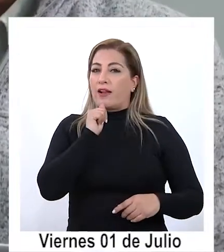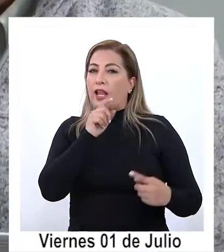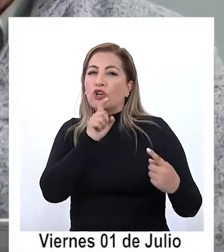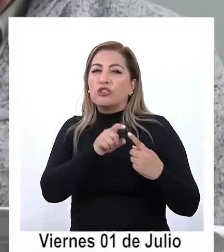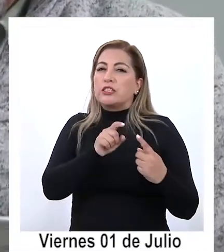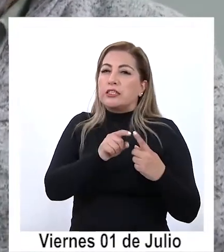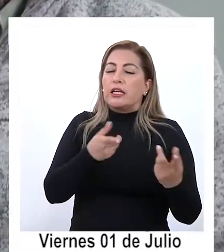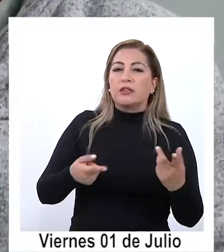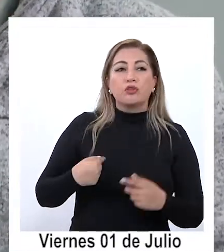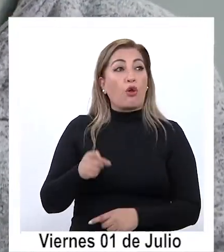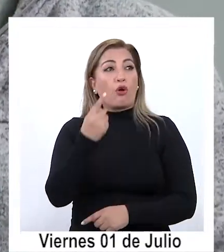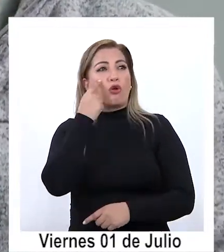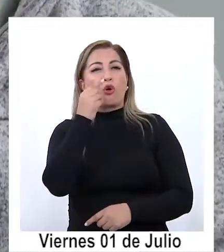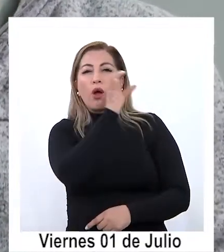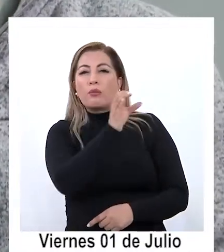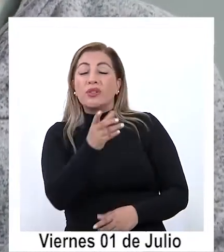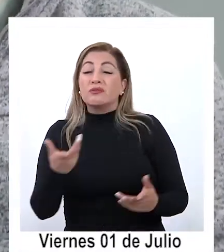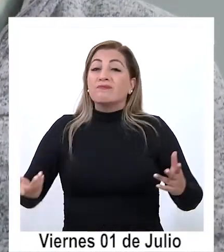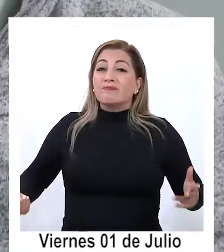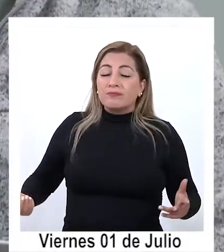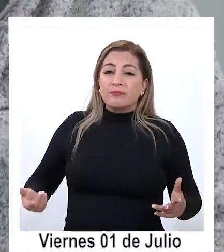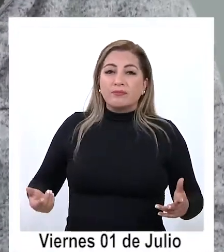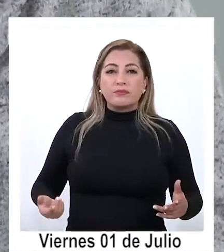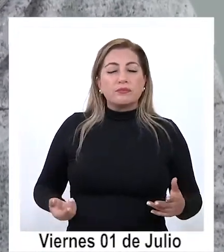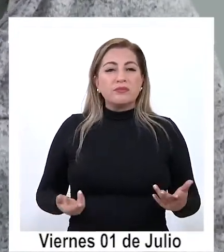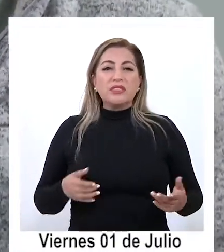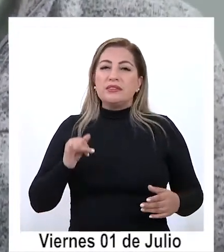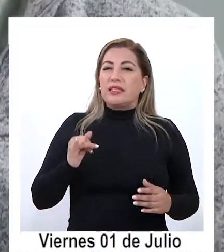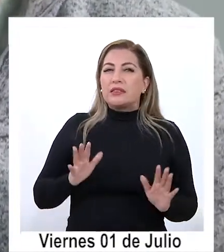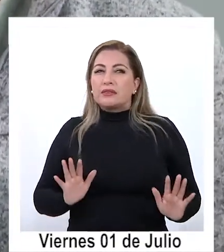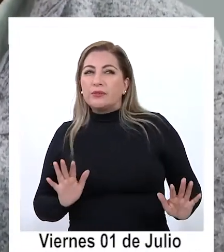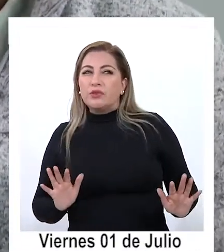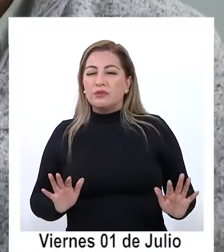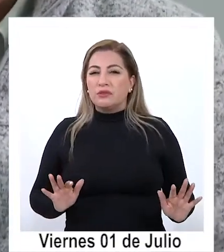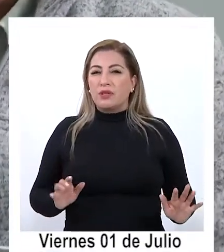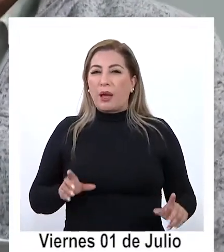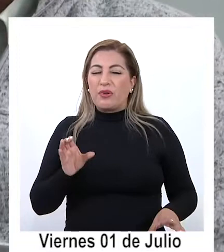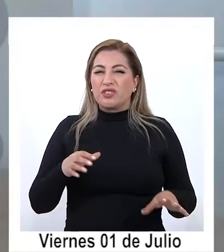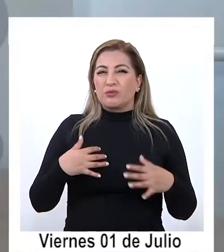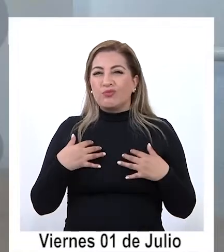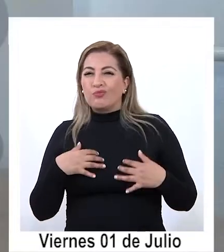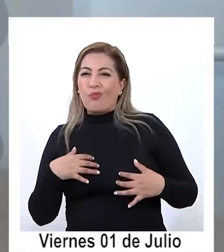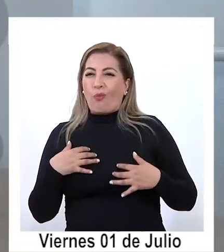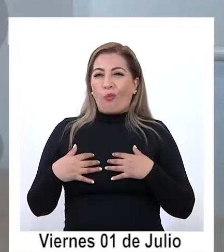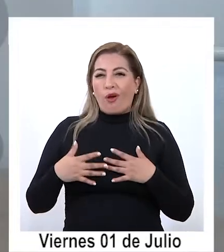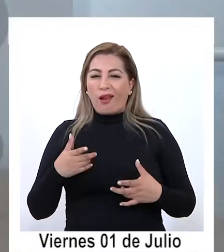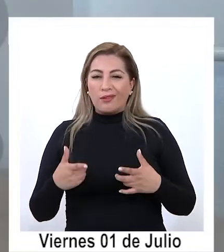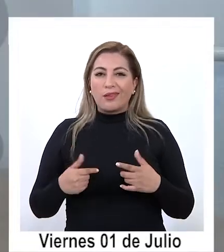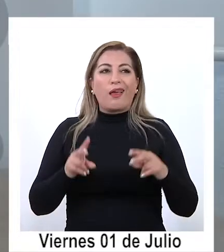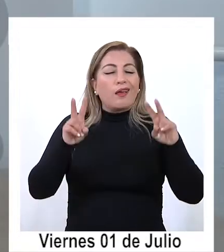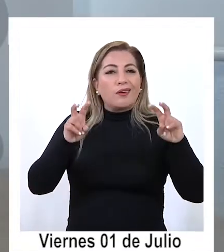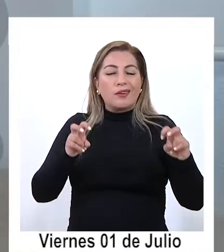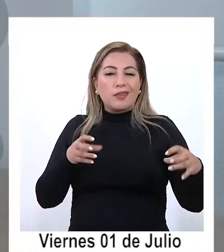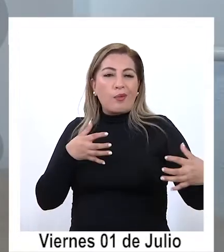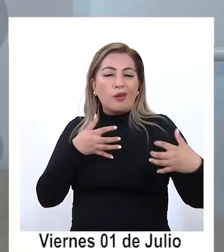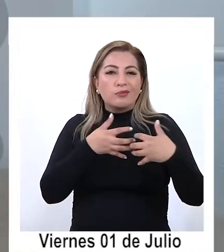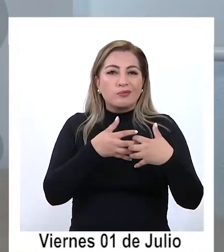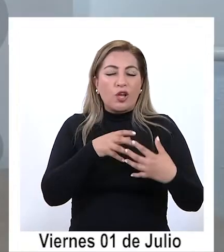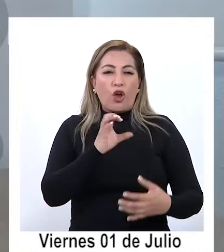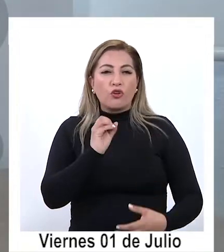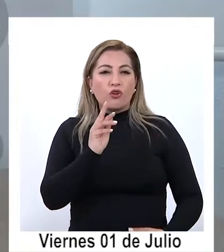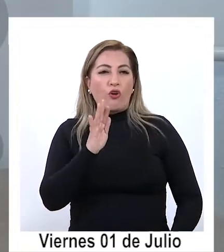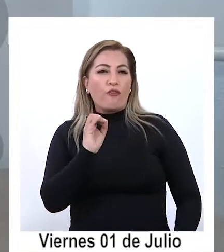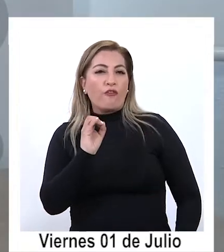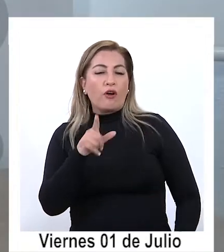no conozco a la gente en fin entonces hay como una cierta desazón respecto cierto de la relación que uno puede establecer con